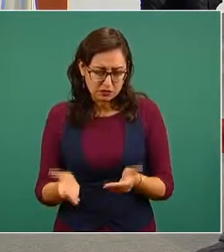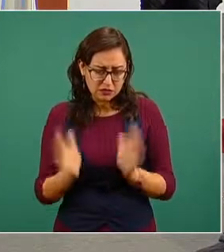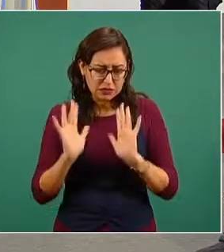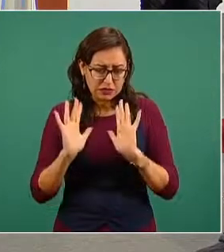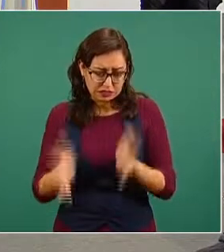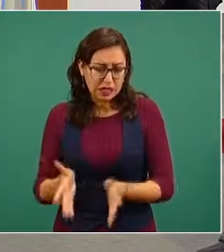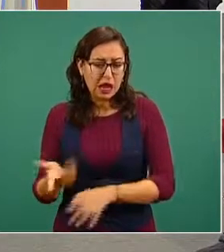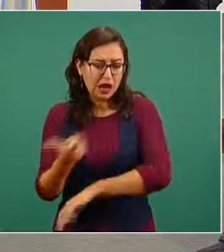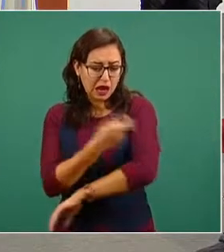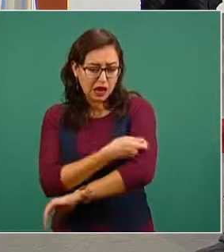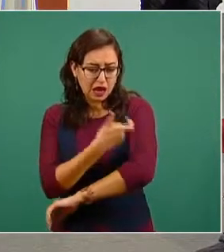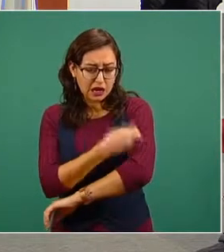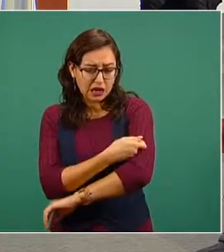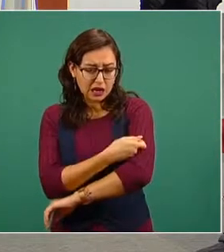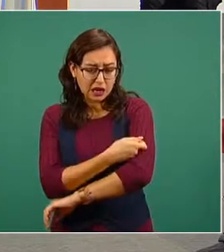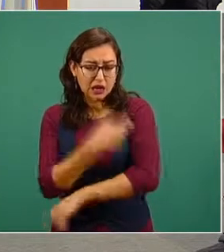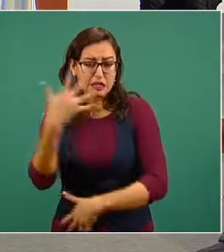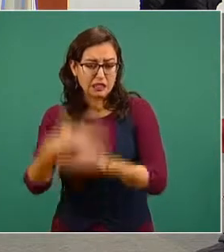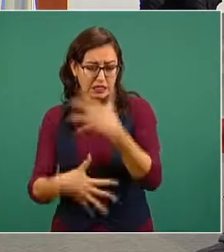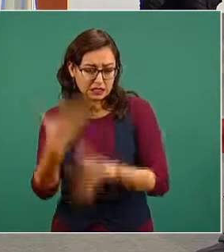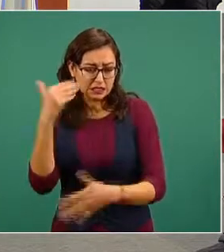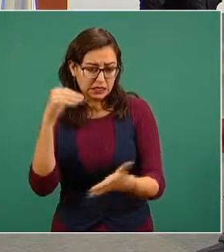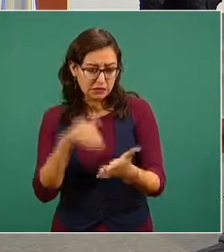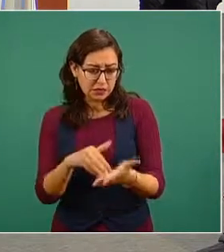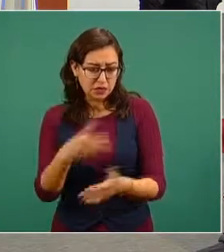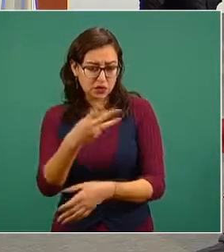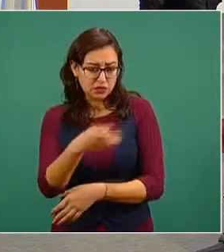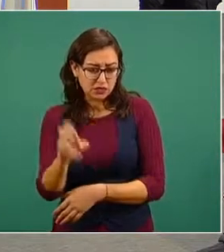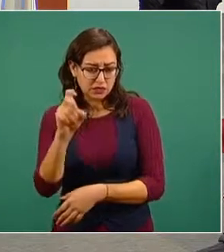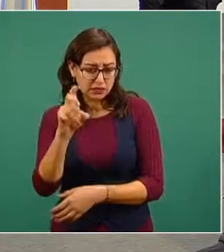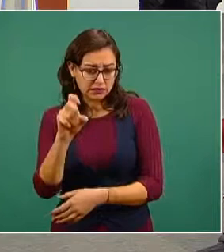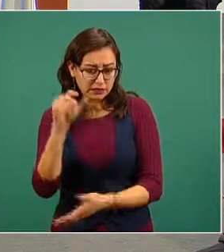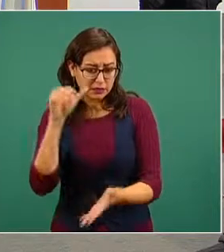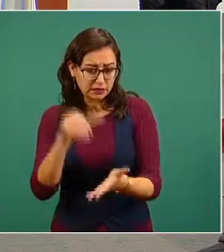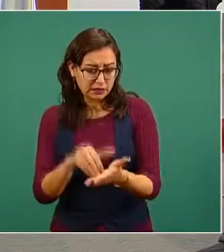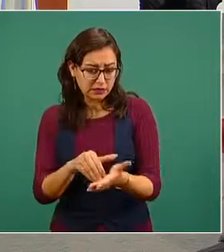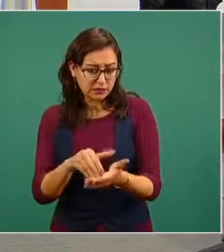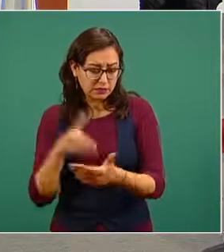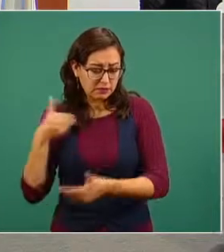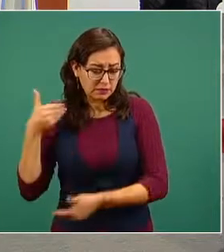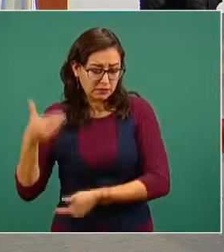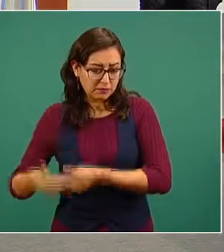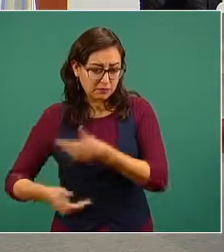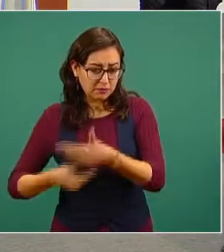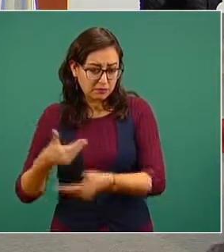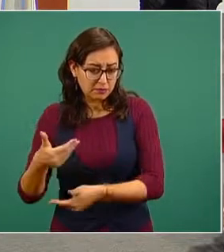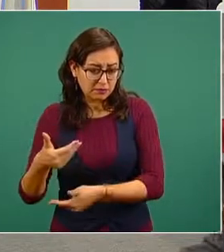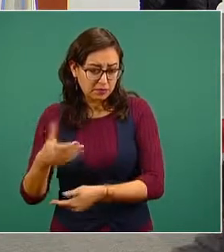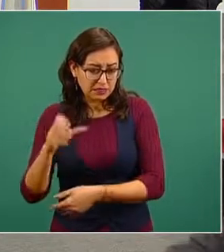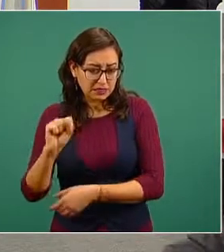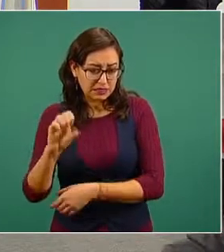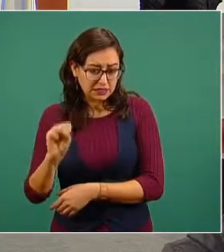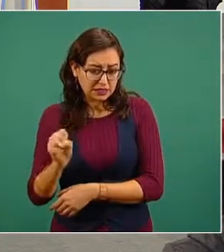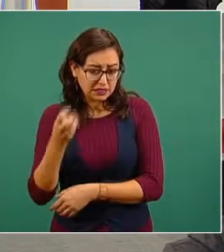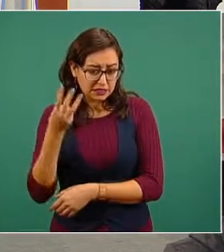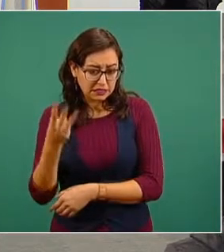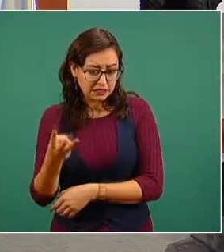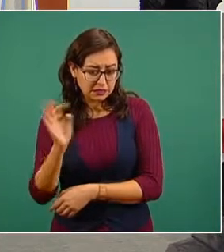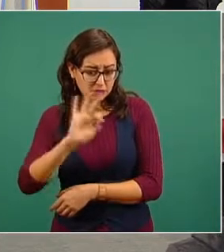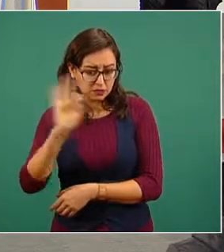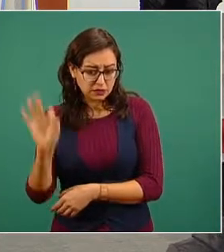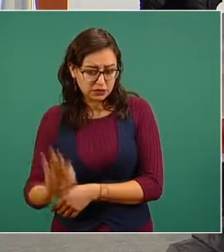de hoy se han aplicado 5,430 de la universidad, lo que representa una vacuna de 63 de la universidad.